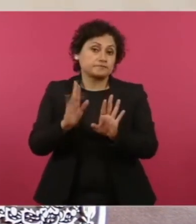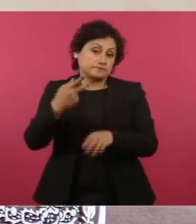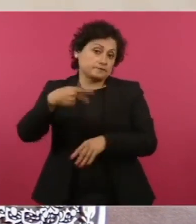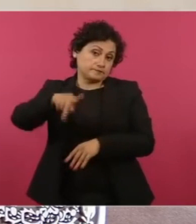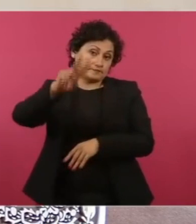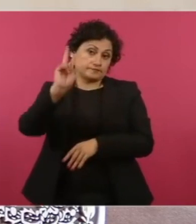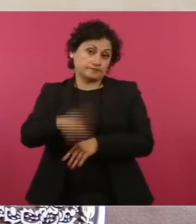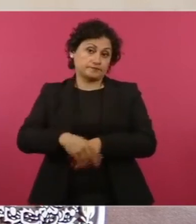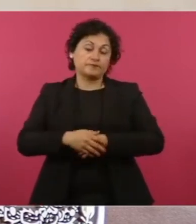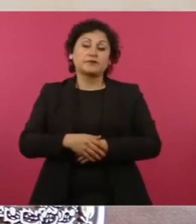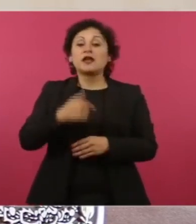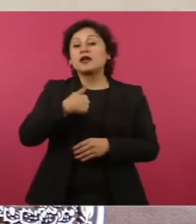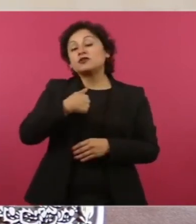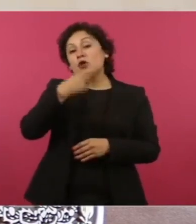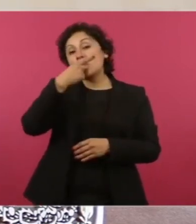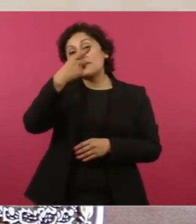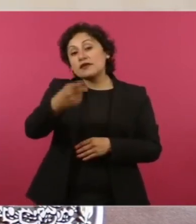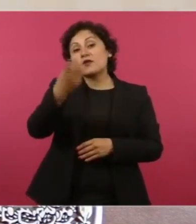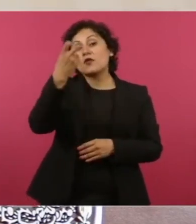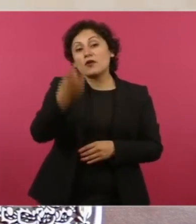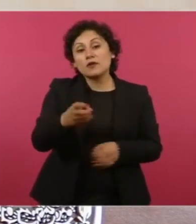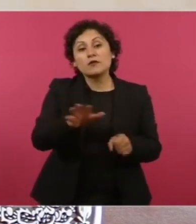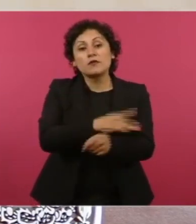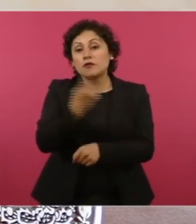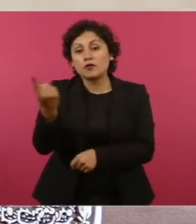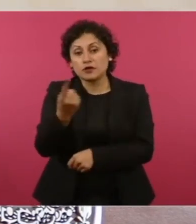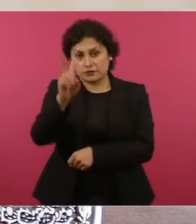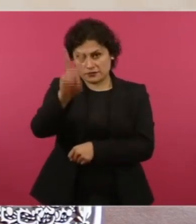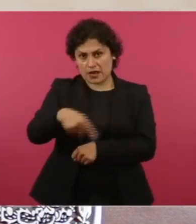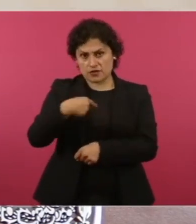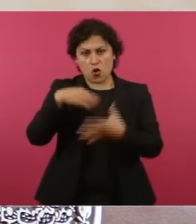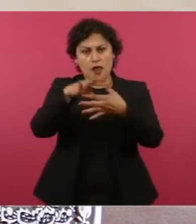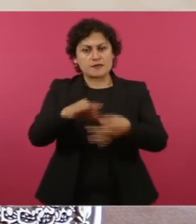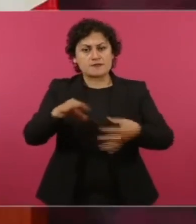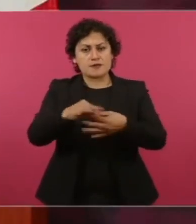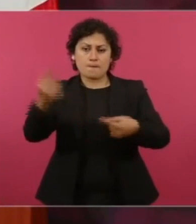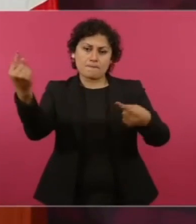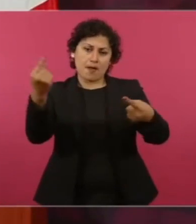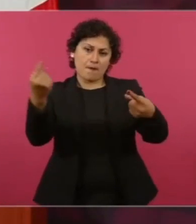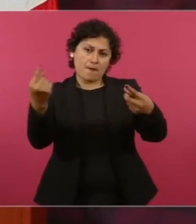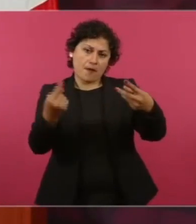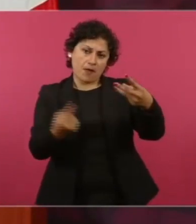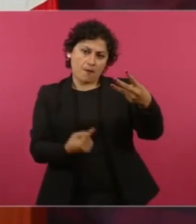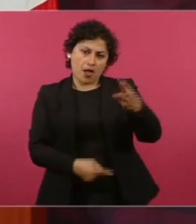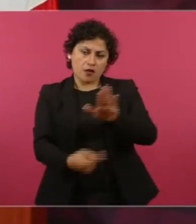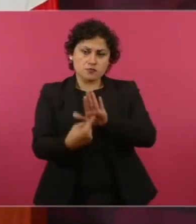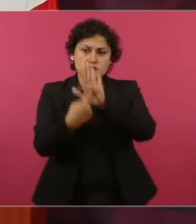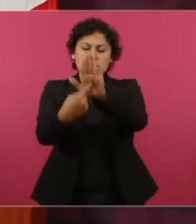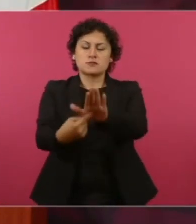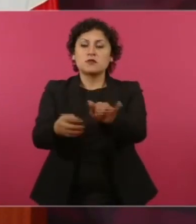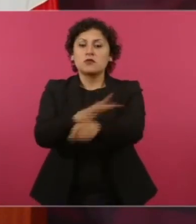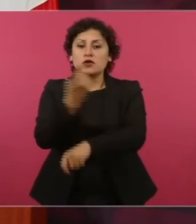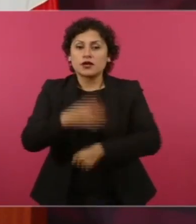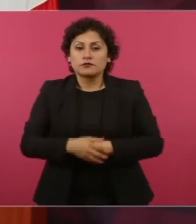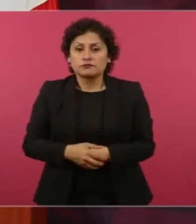¿por qué tengo que decirlo así con claridad?, porque ya basta